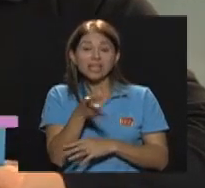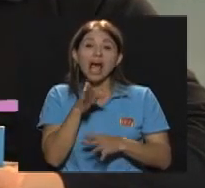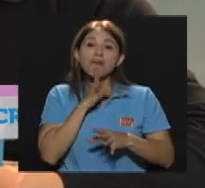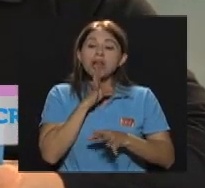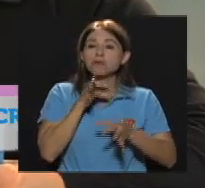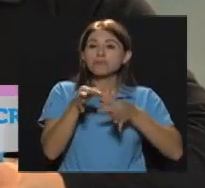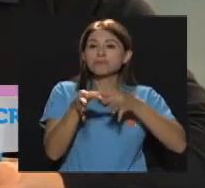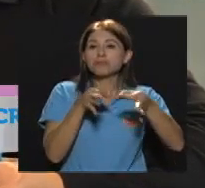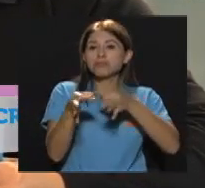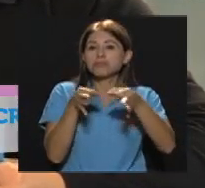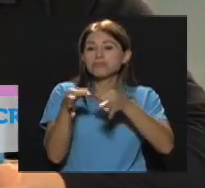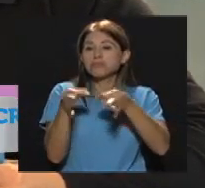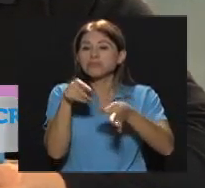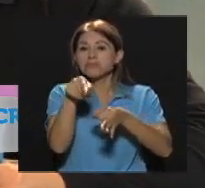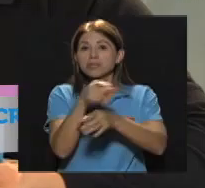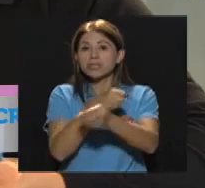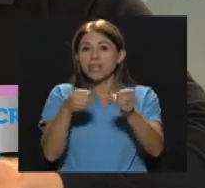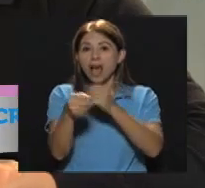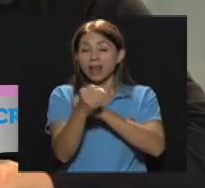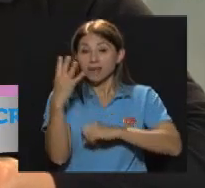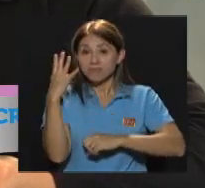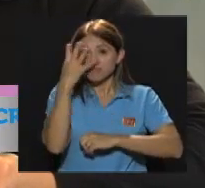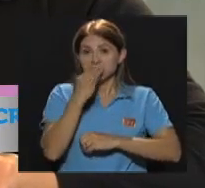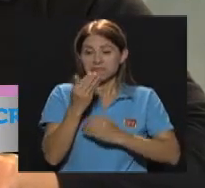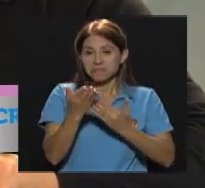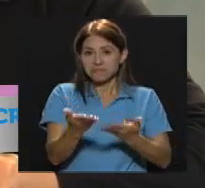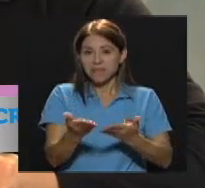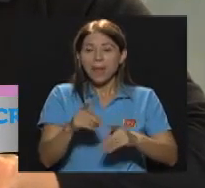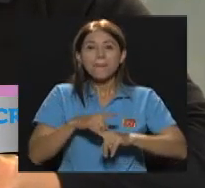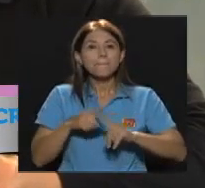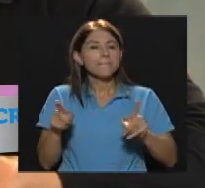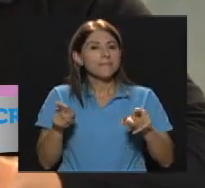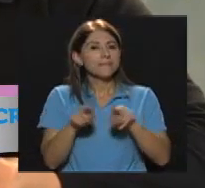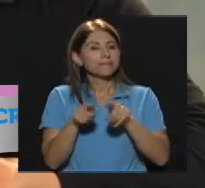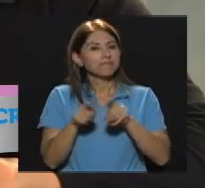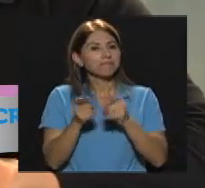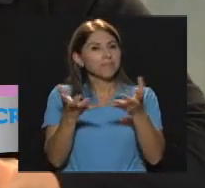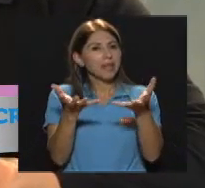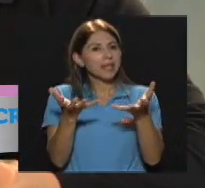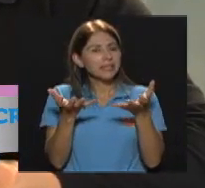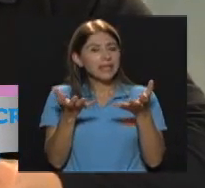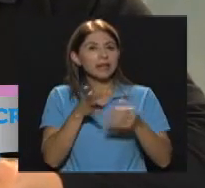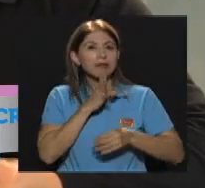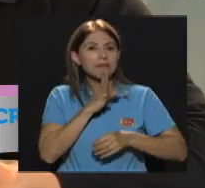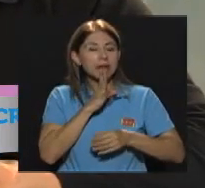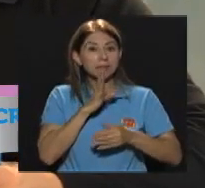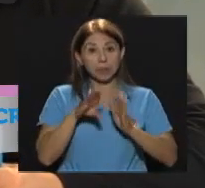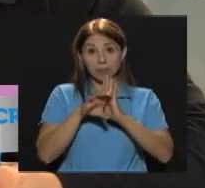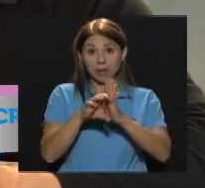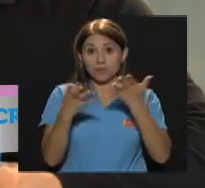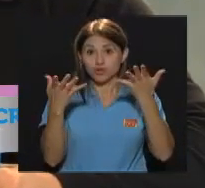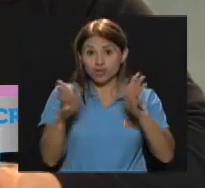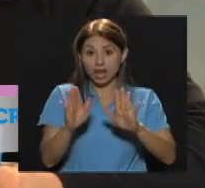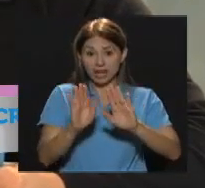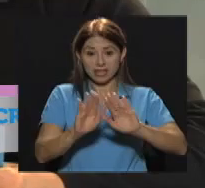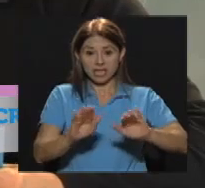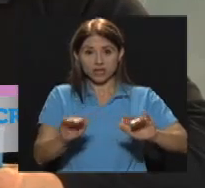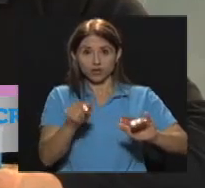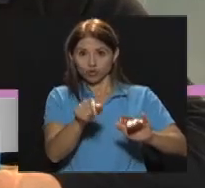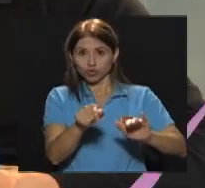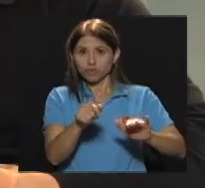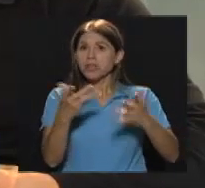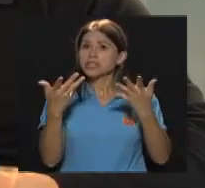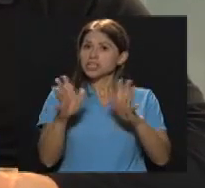Pero si quisiera Retomar Si una vez Que el niño Tiene la experiencia De vivir Del